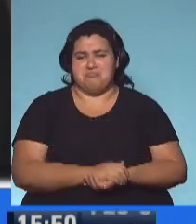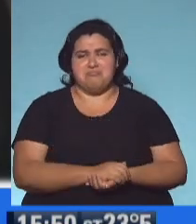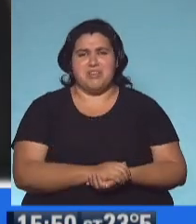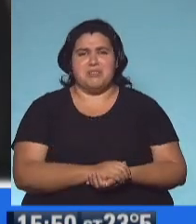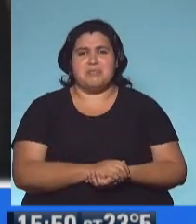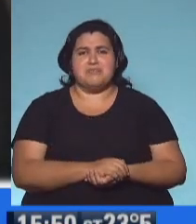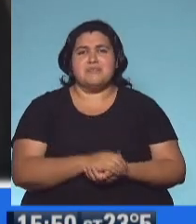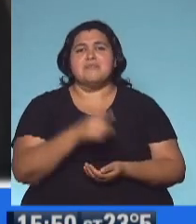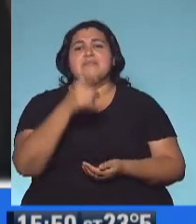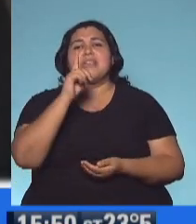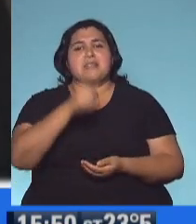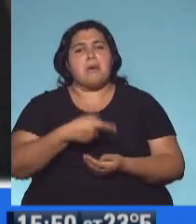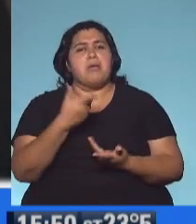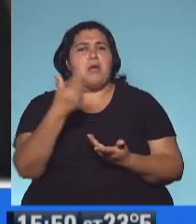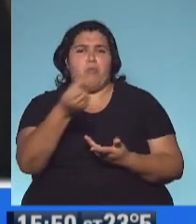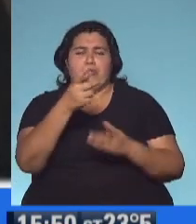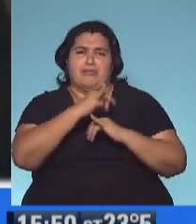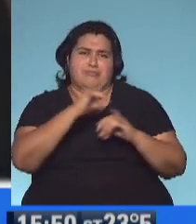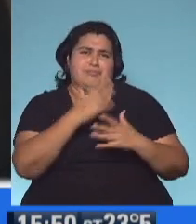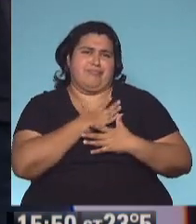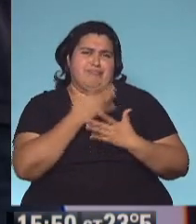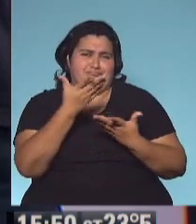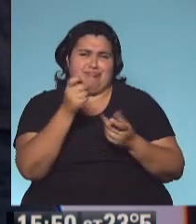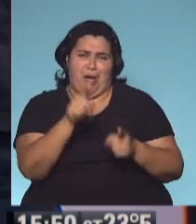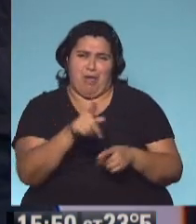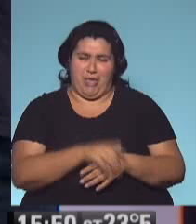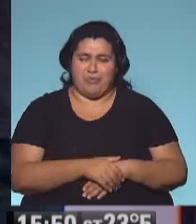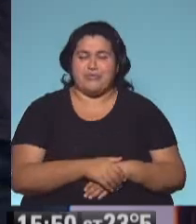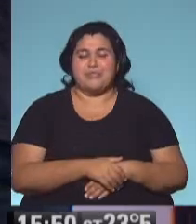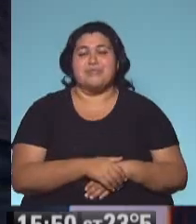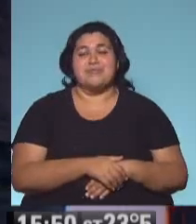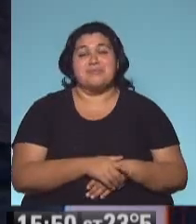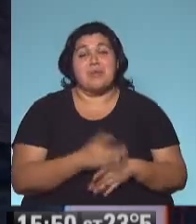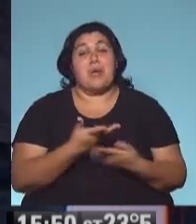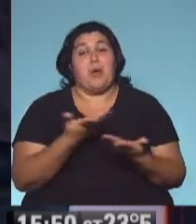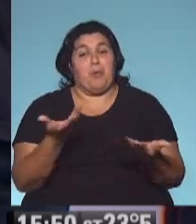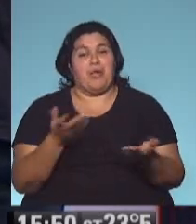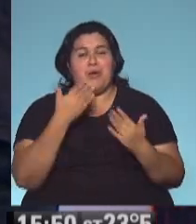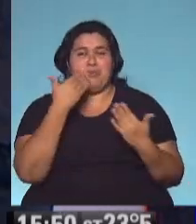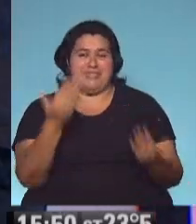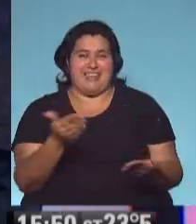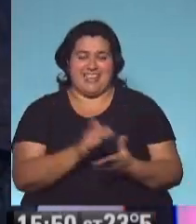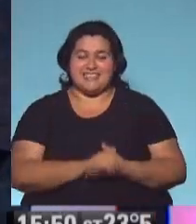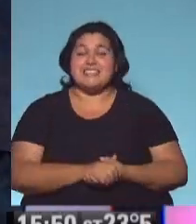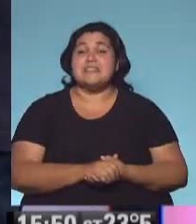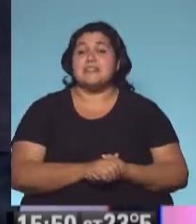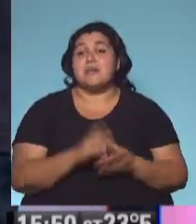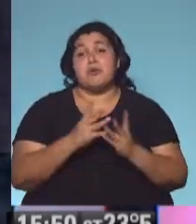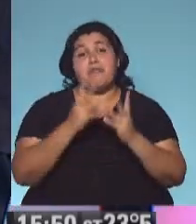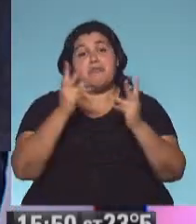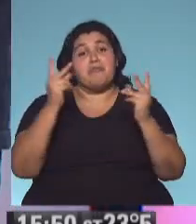gente te adora y los mensajes estallan para vos. Bueno, bueno, se nos fue el programa. Se nos fue